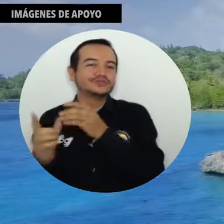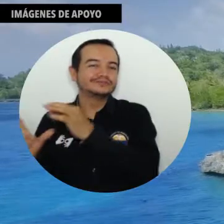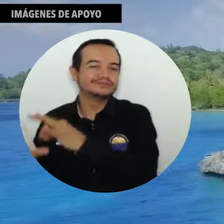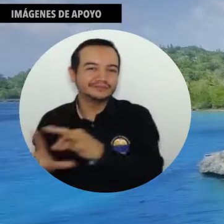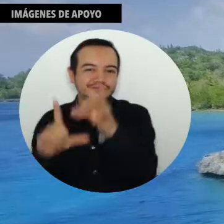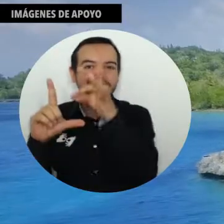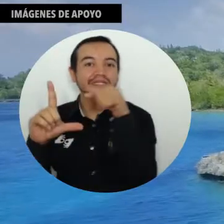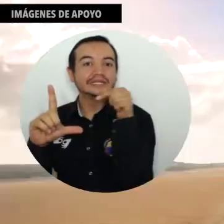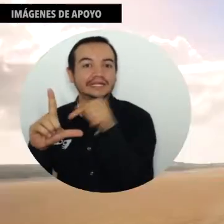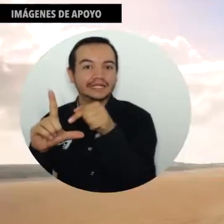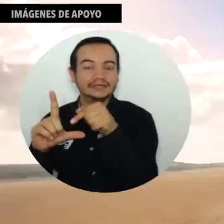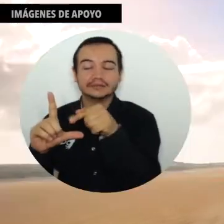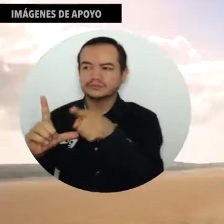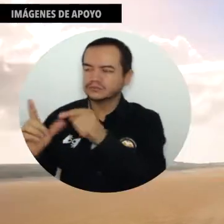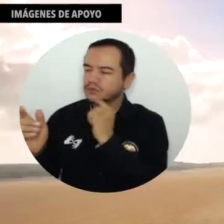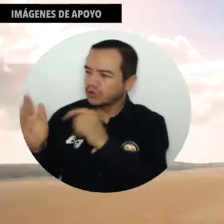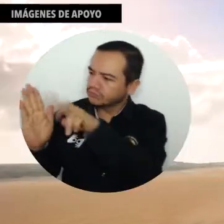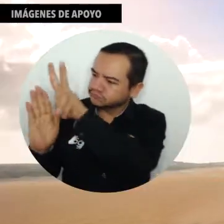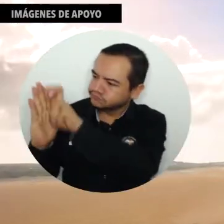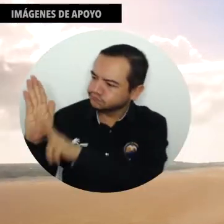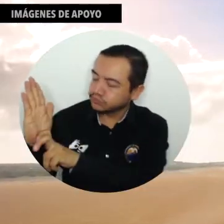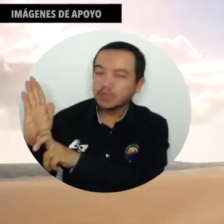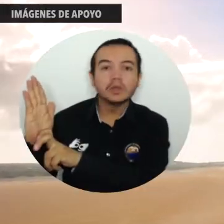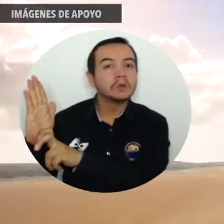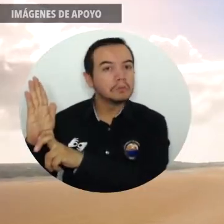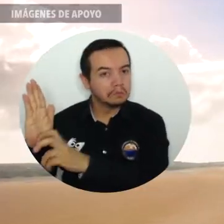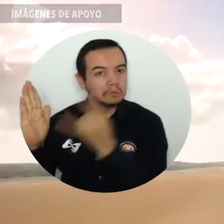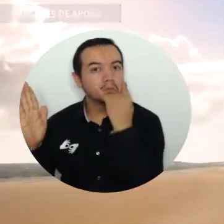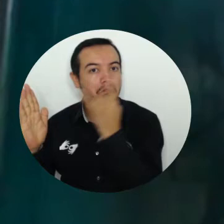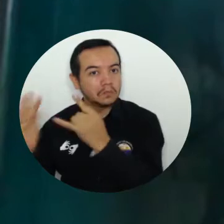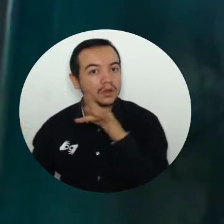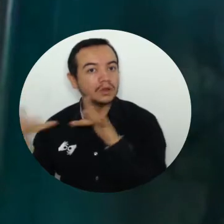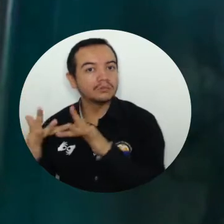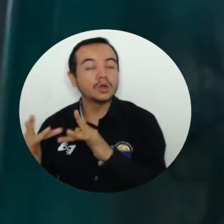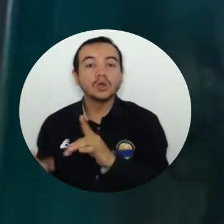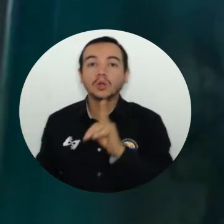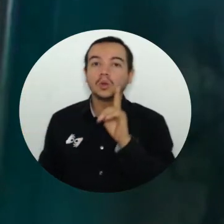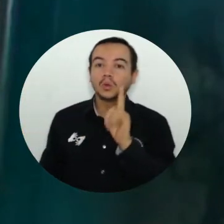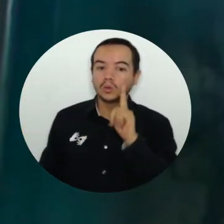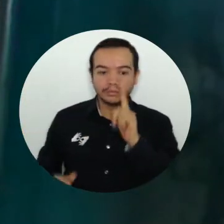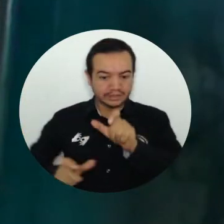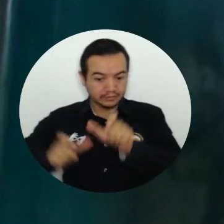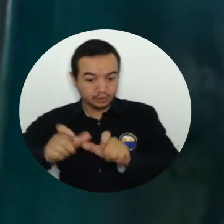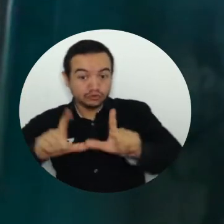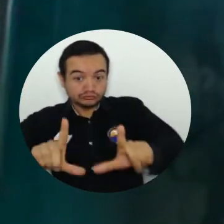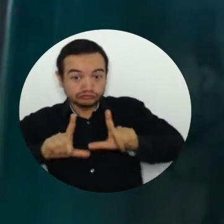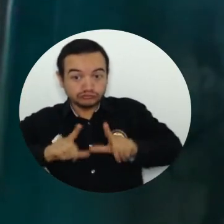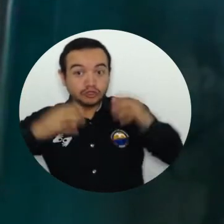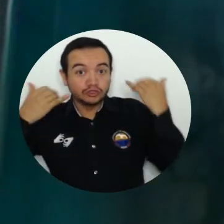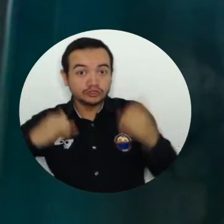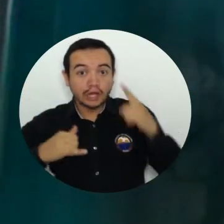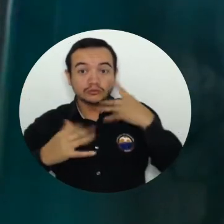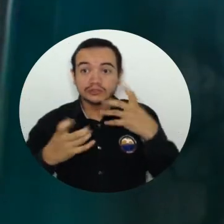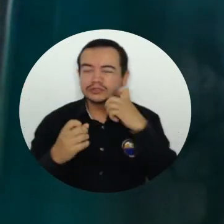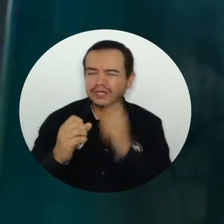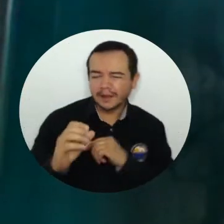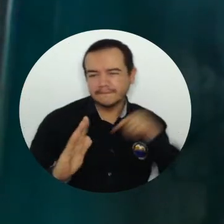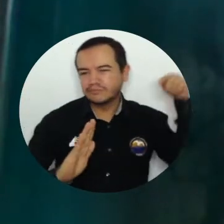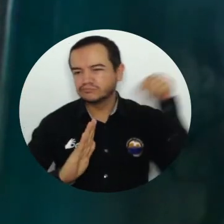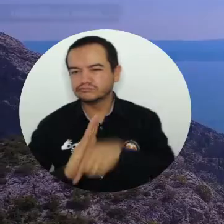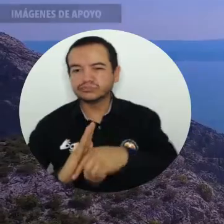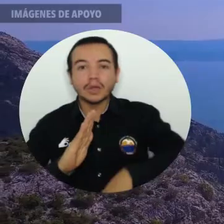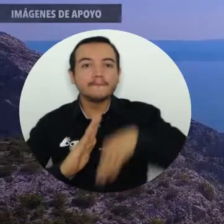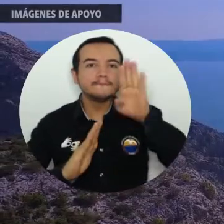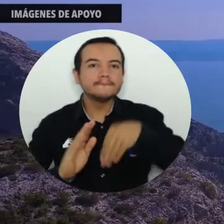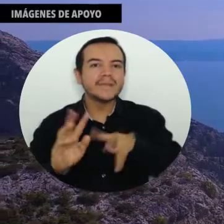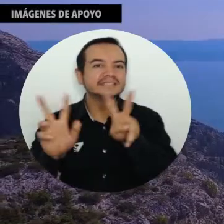esta especialización. Es un programa con un contenido muy agradable que va a permitir que todos nuestros egresados que quieran profundizar más en